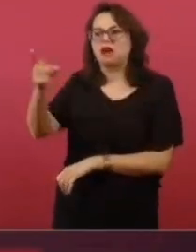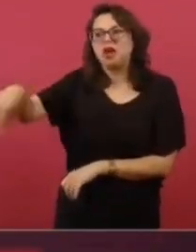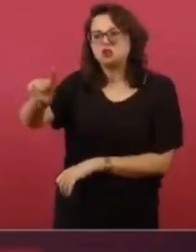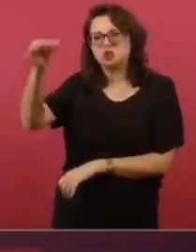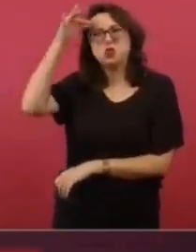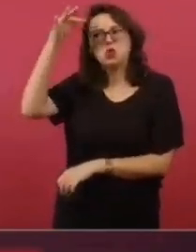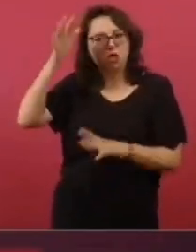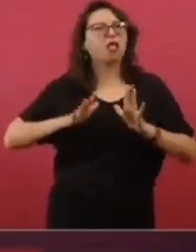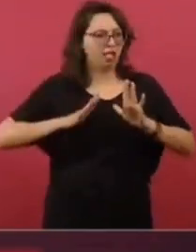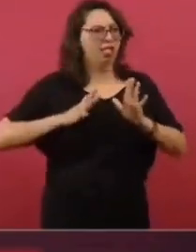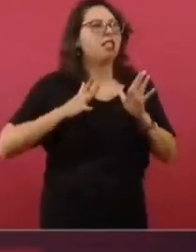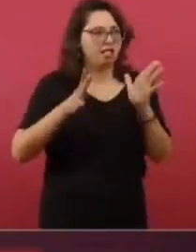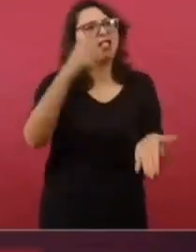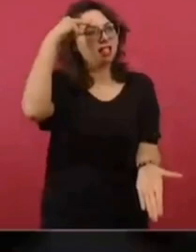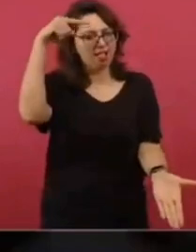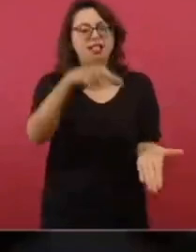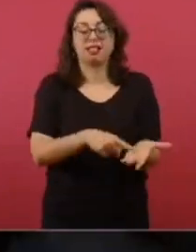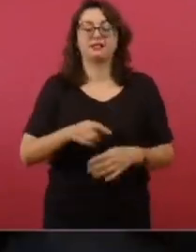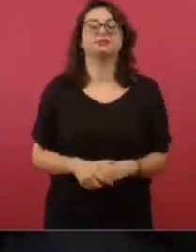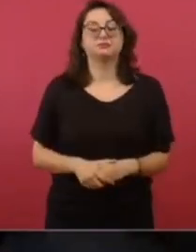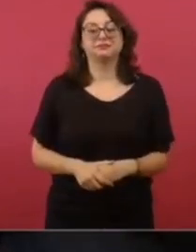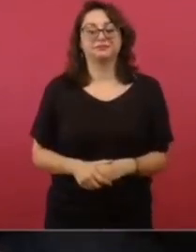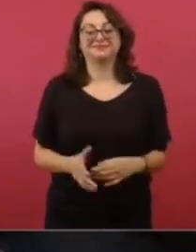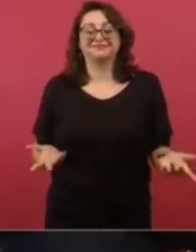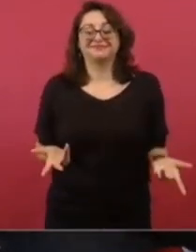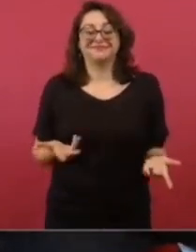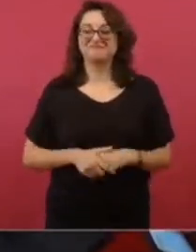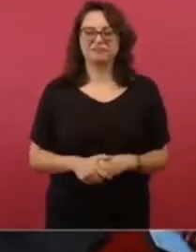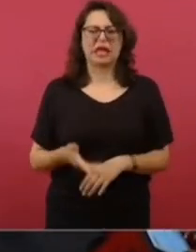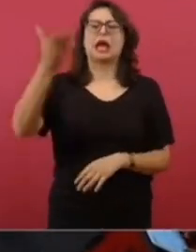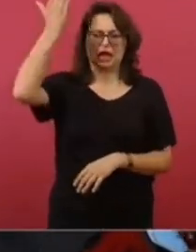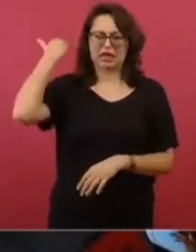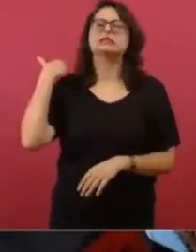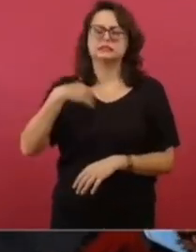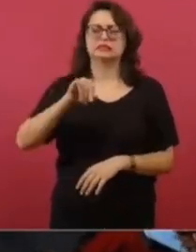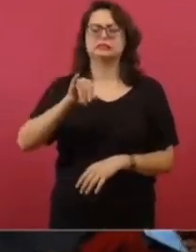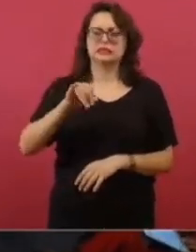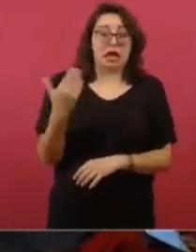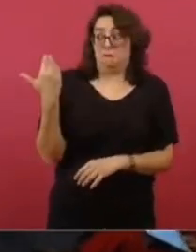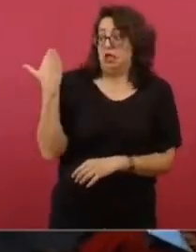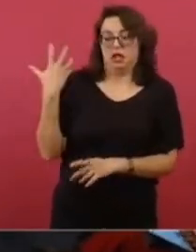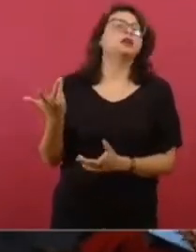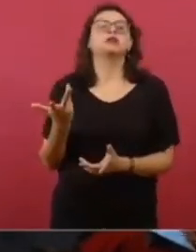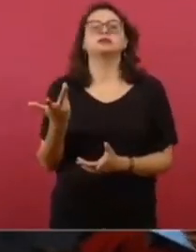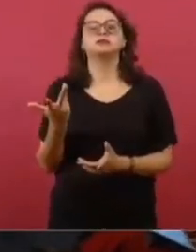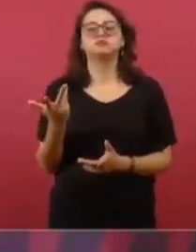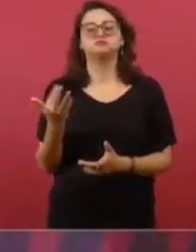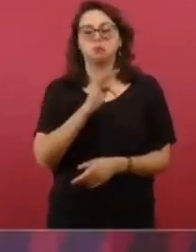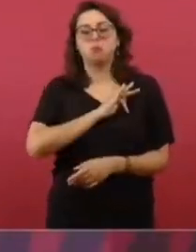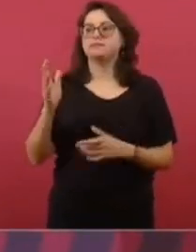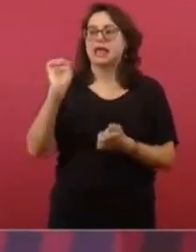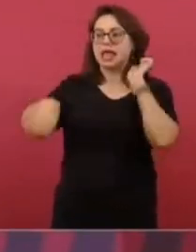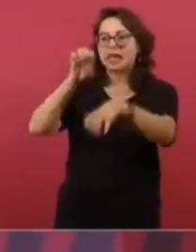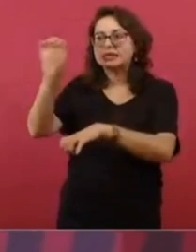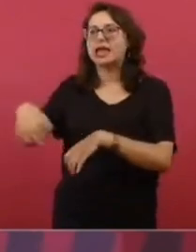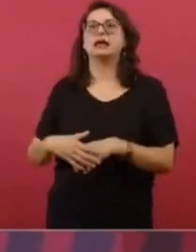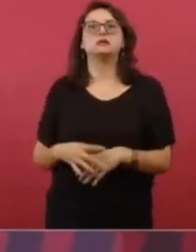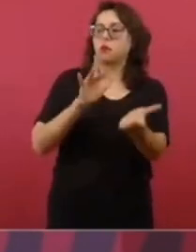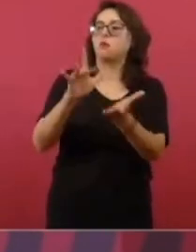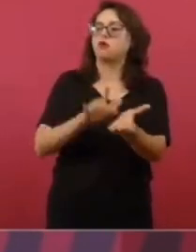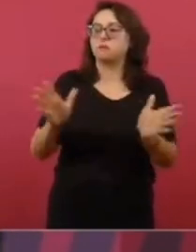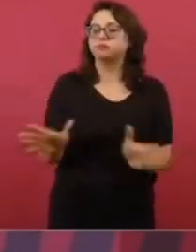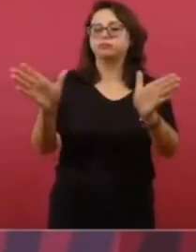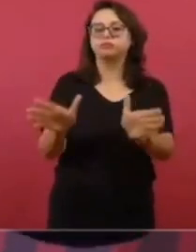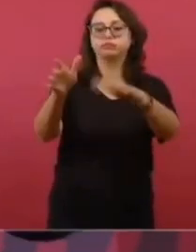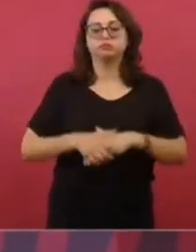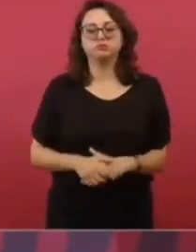impresionante. Destruían a opositores, elevaban a dirigentes, imponían presidentes los medios.